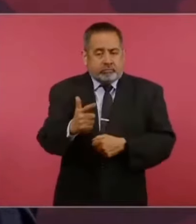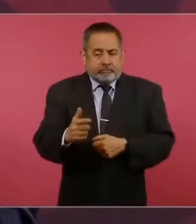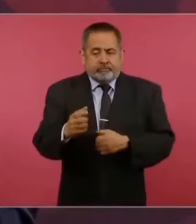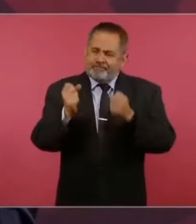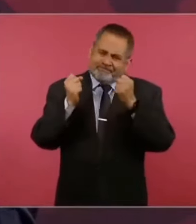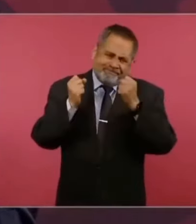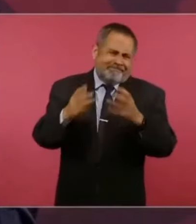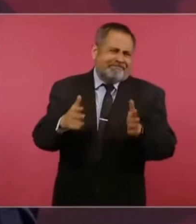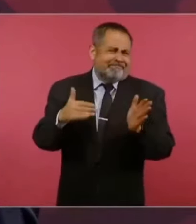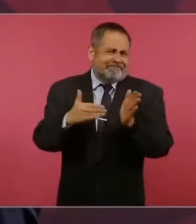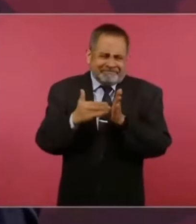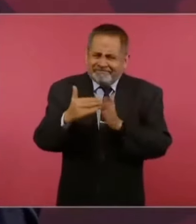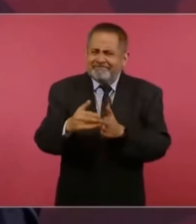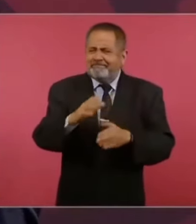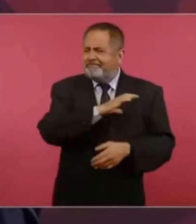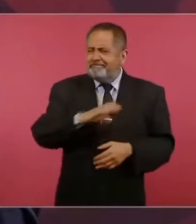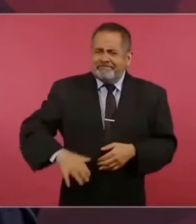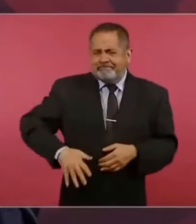candidatos.